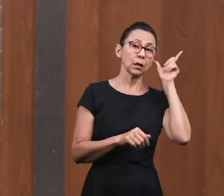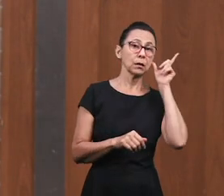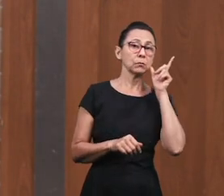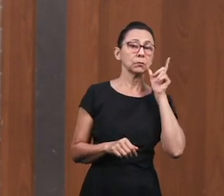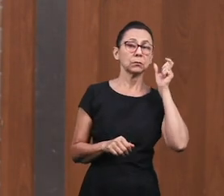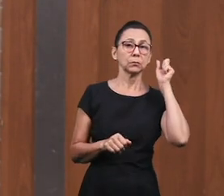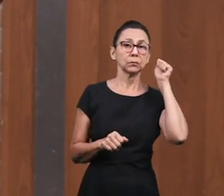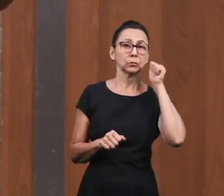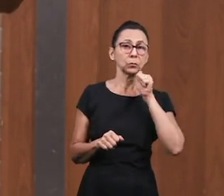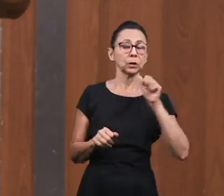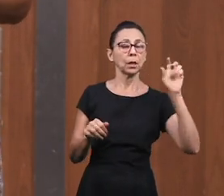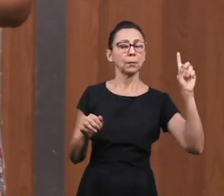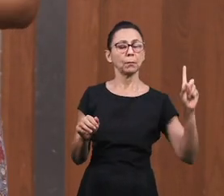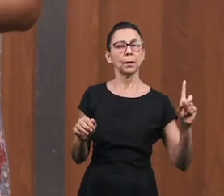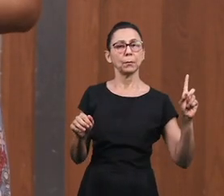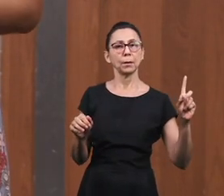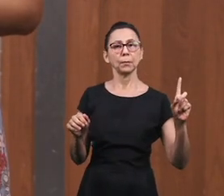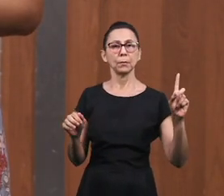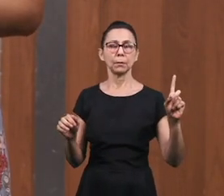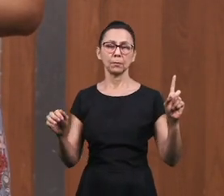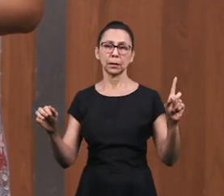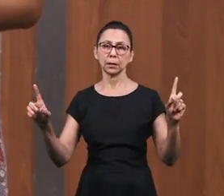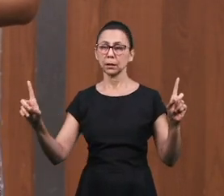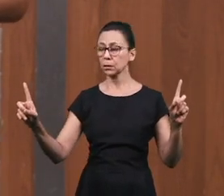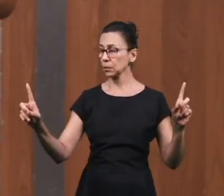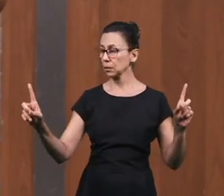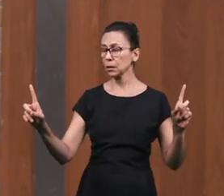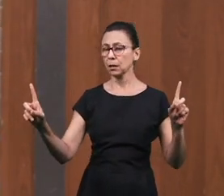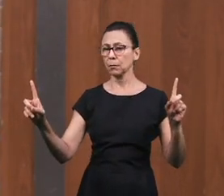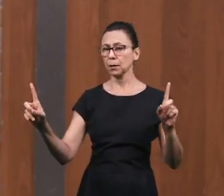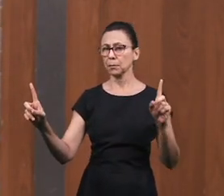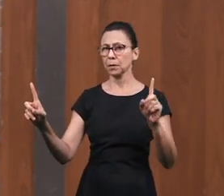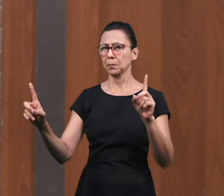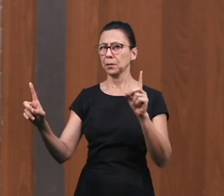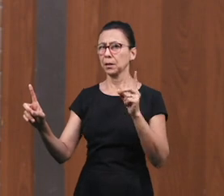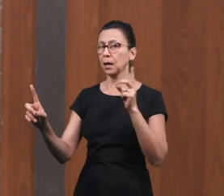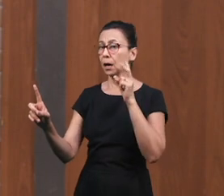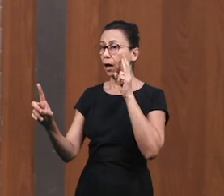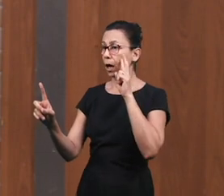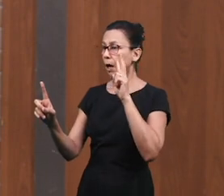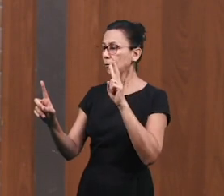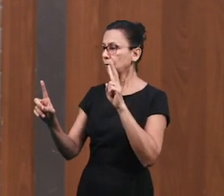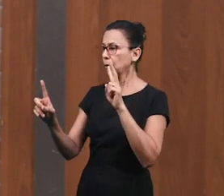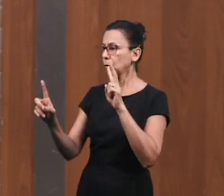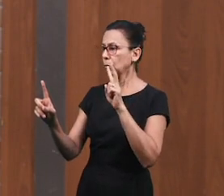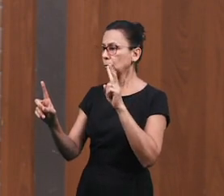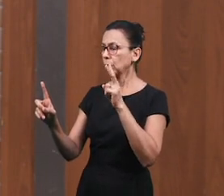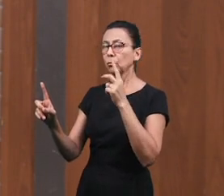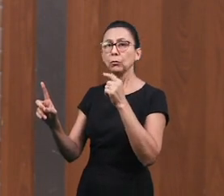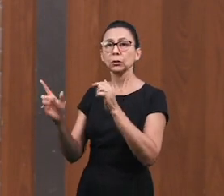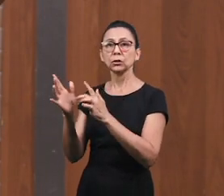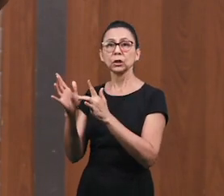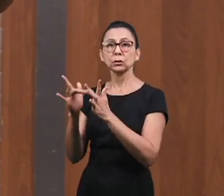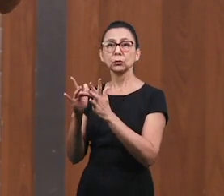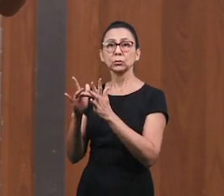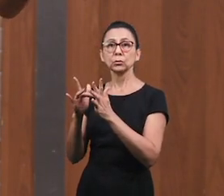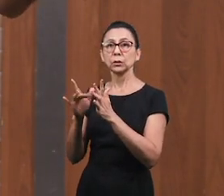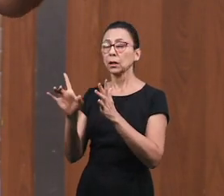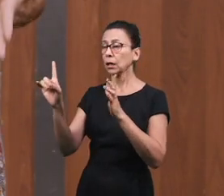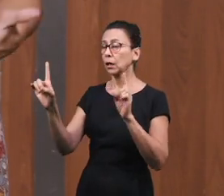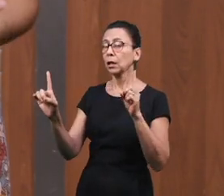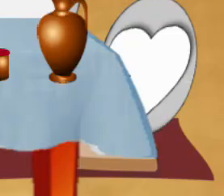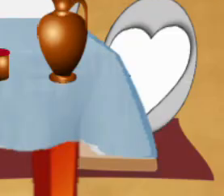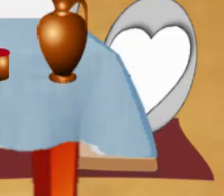en la mesa Ella se colocó a los pies de Jesús Ella comenzó a llorar Y con sus lágrimas Ella